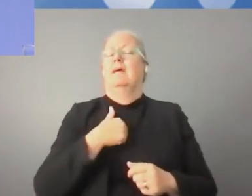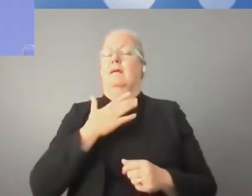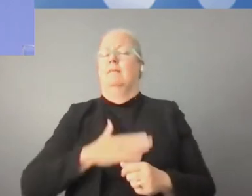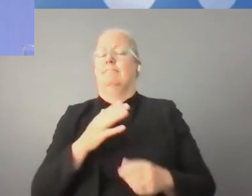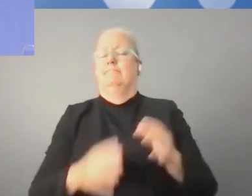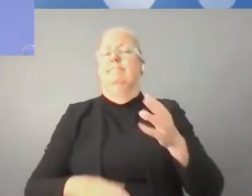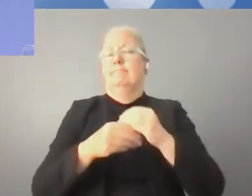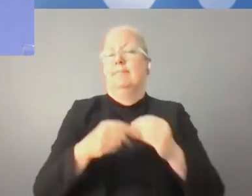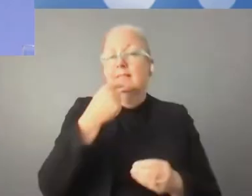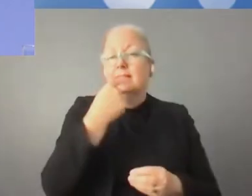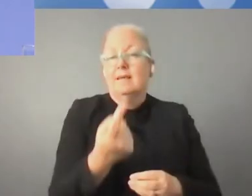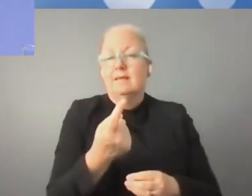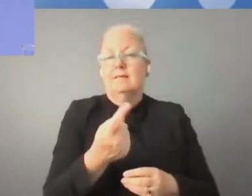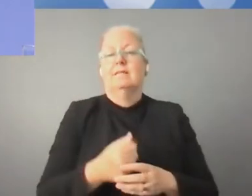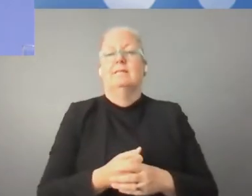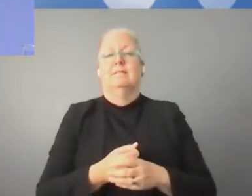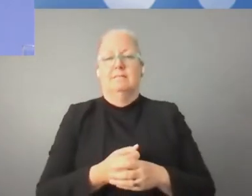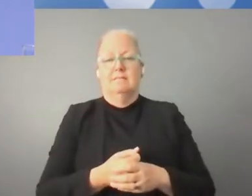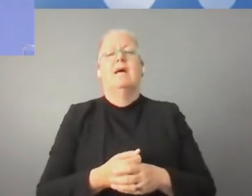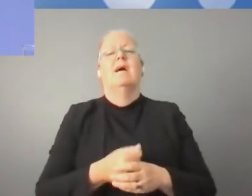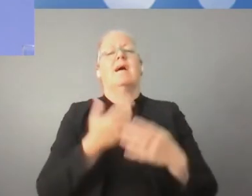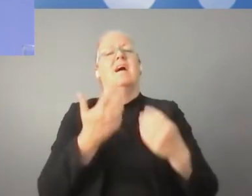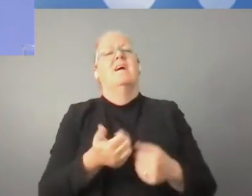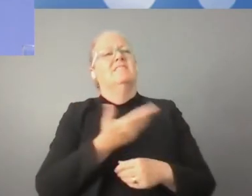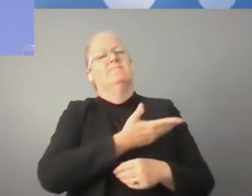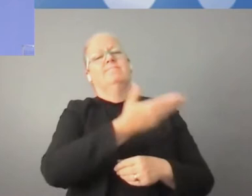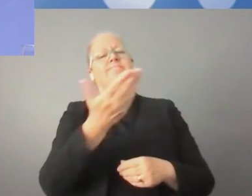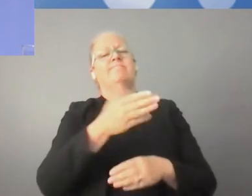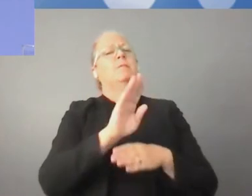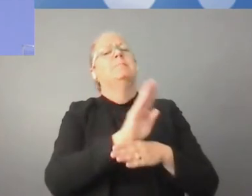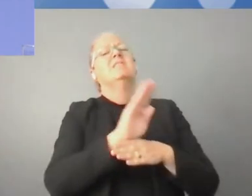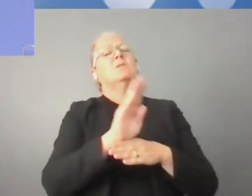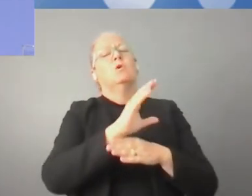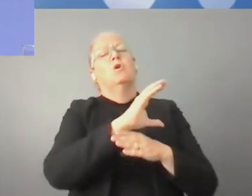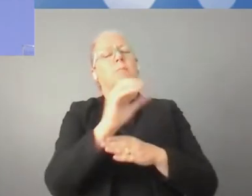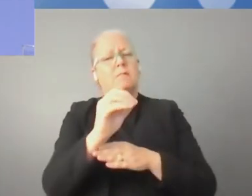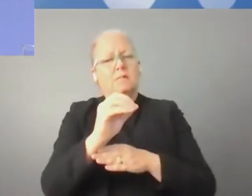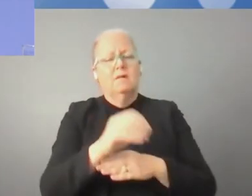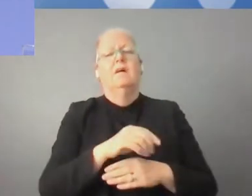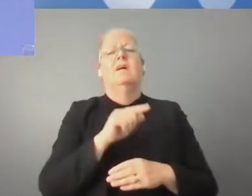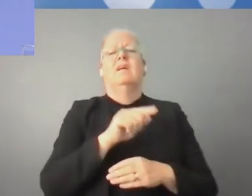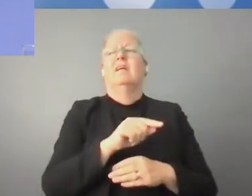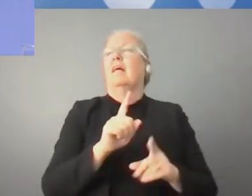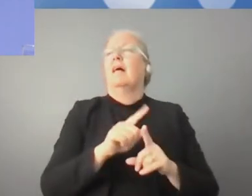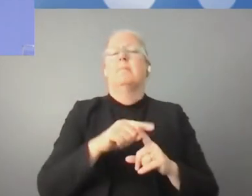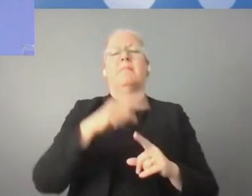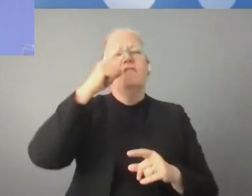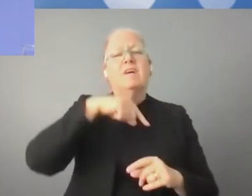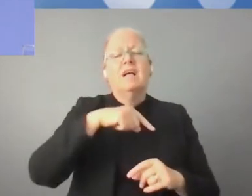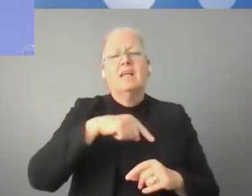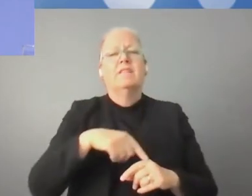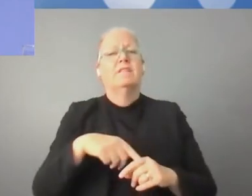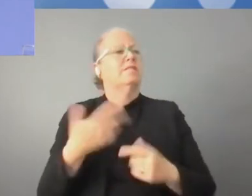se degeneran con el tiempo. Así que no es el Internet el que crea fake news, pero son algunas